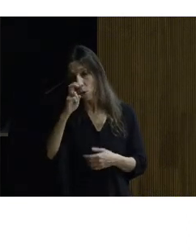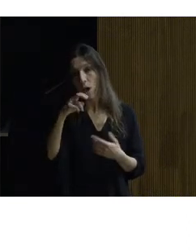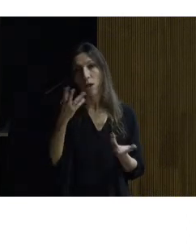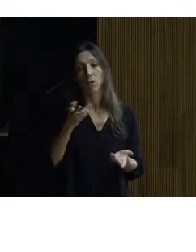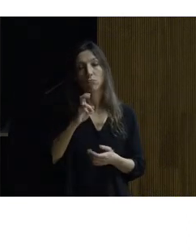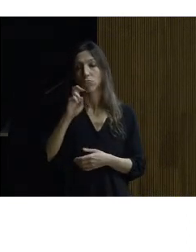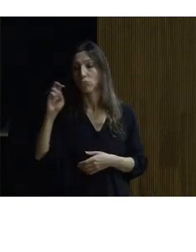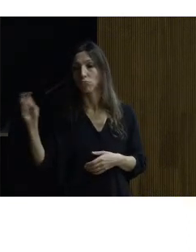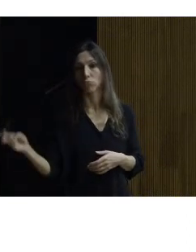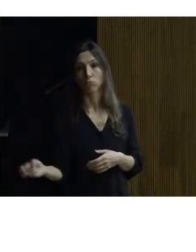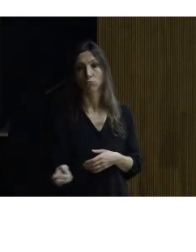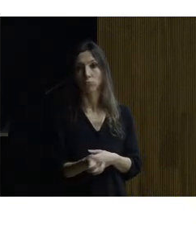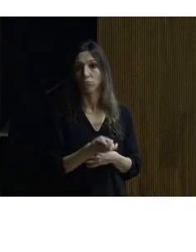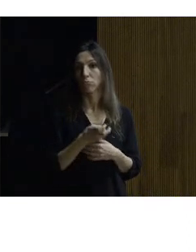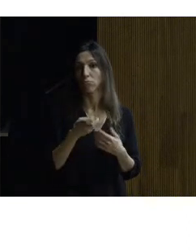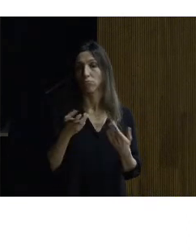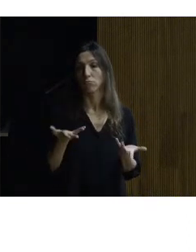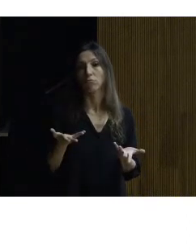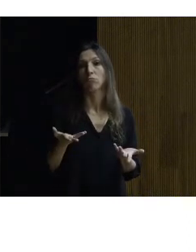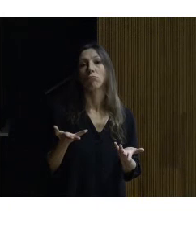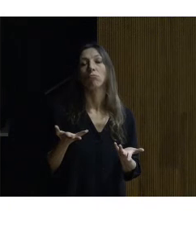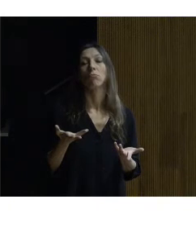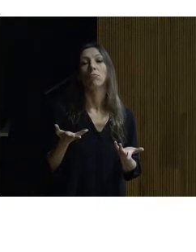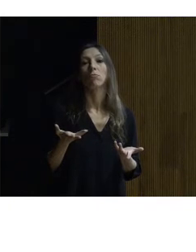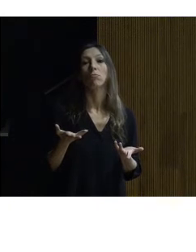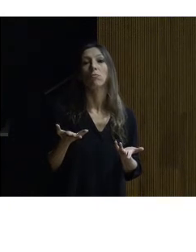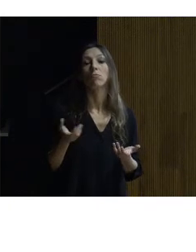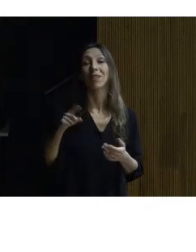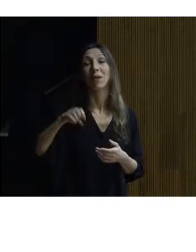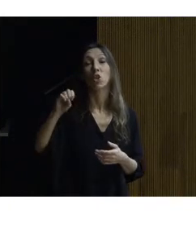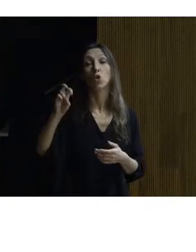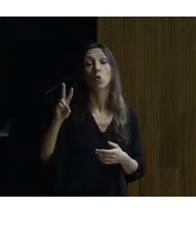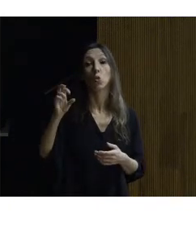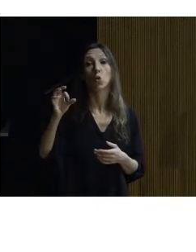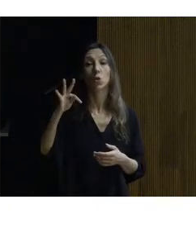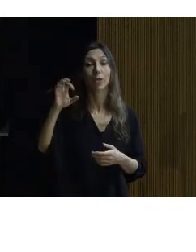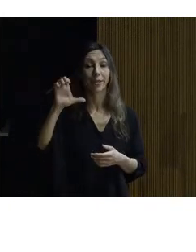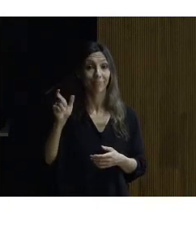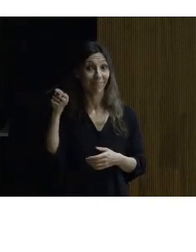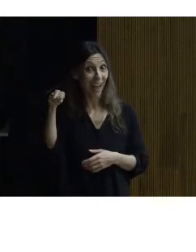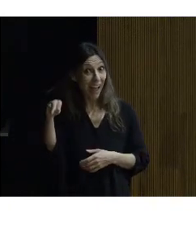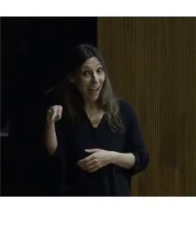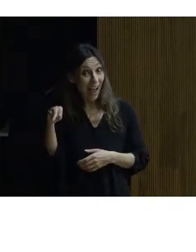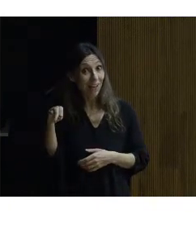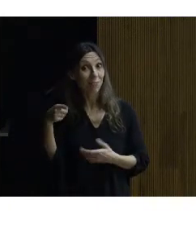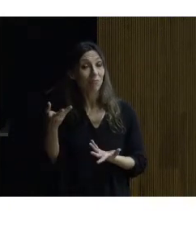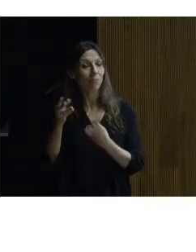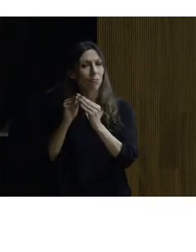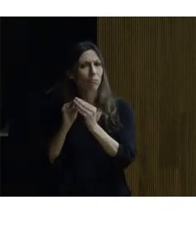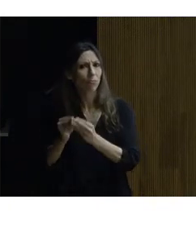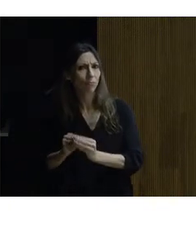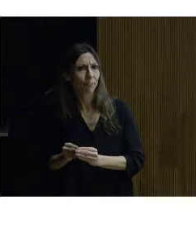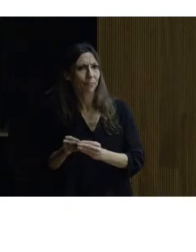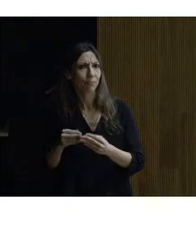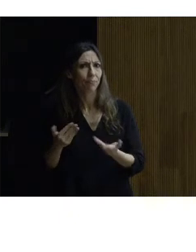tordesillas en huelgas y en yuste en yuste la intervención se ha hecho en base a la